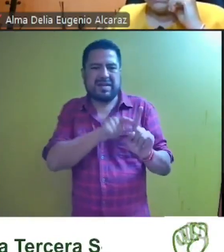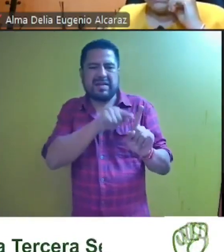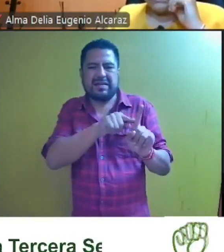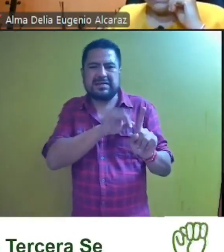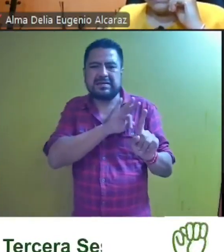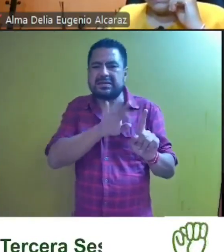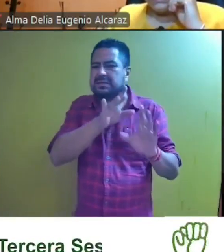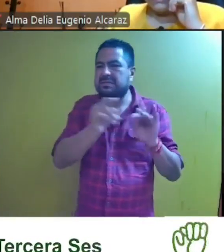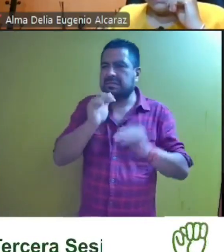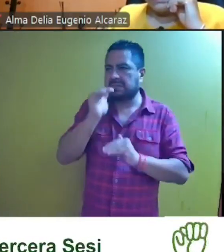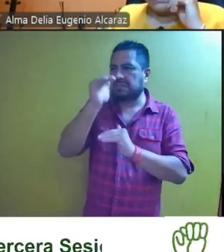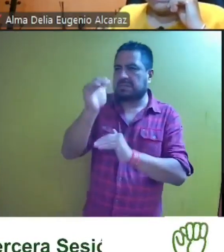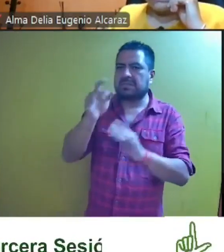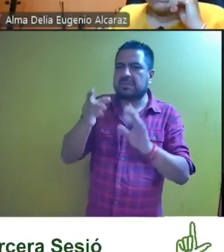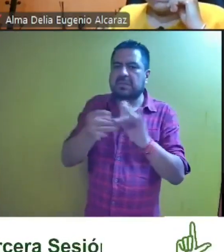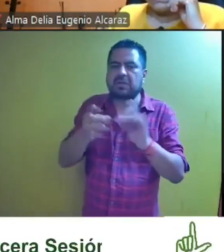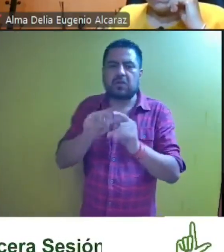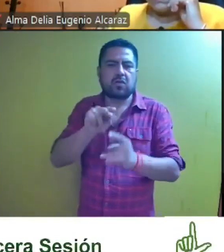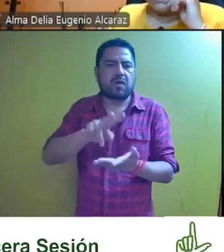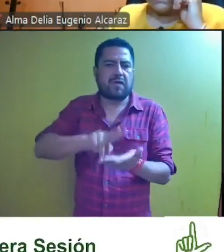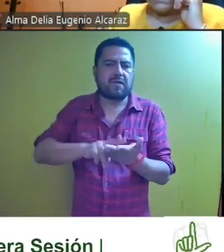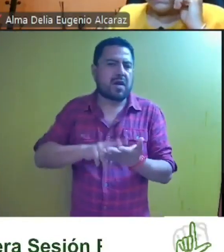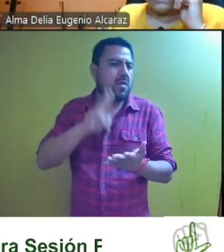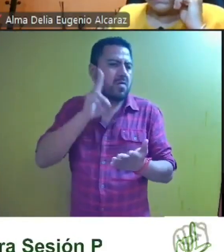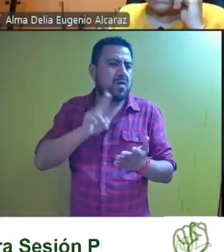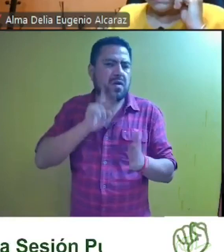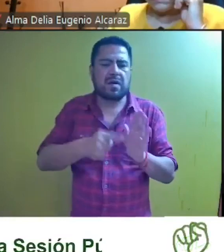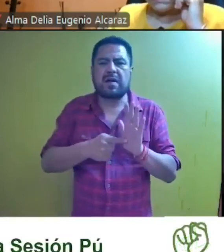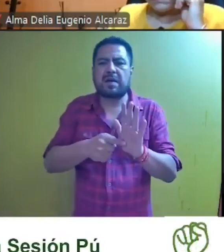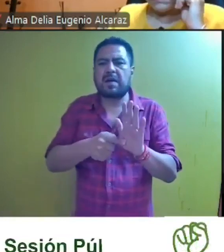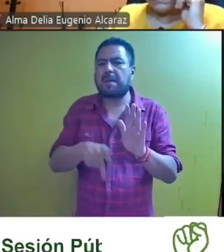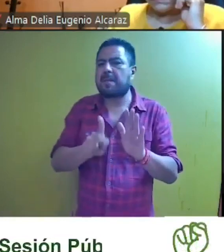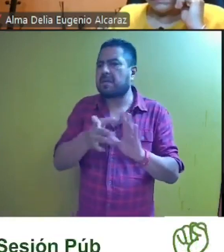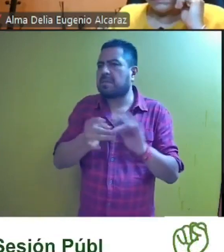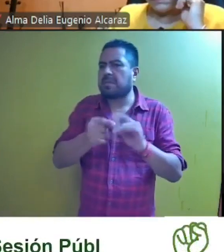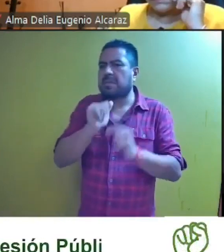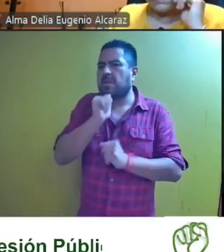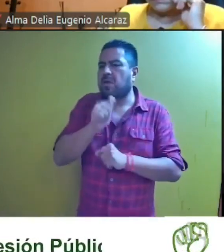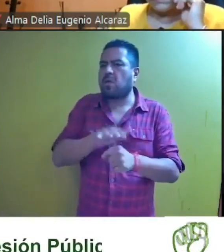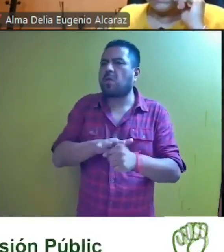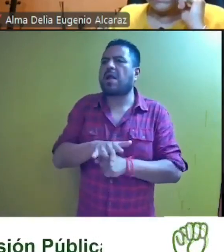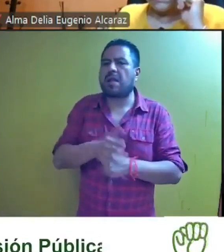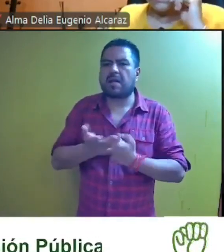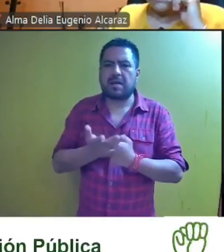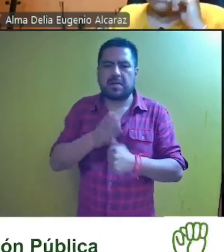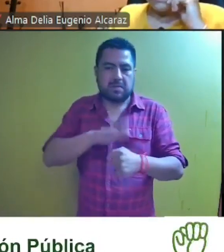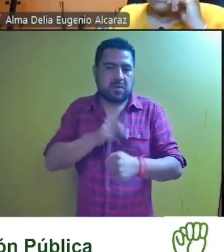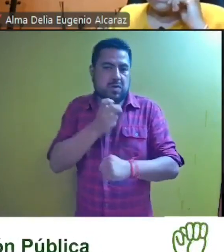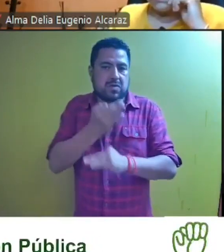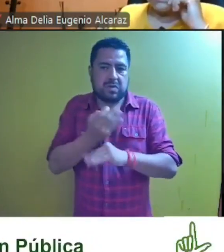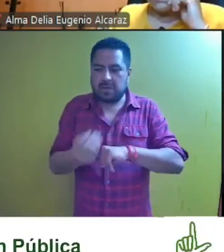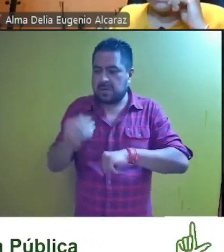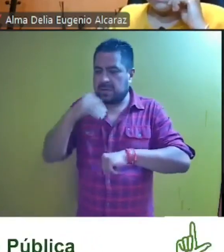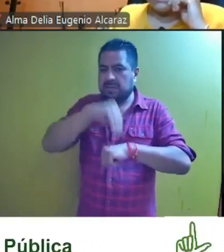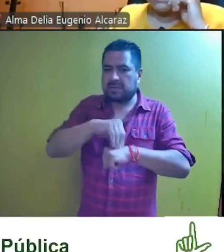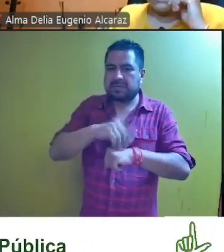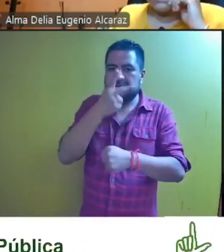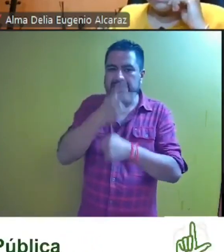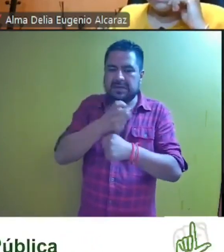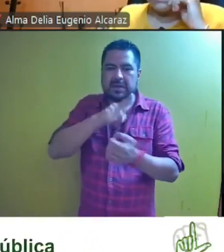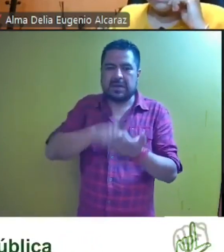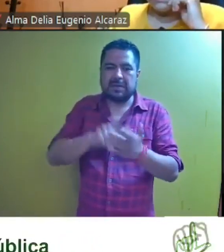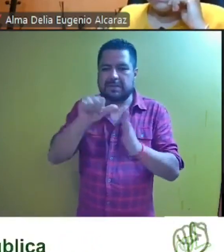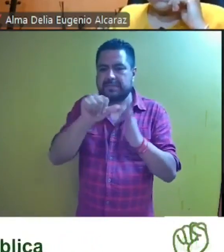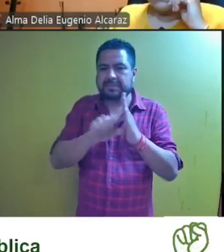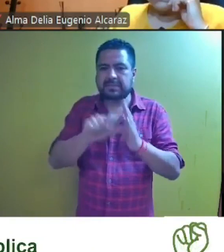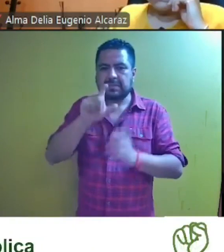precisa se limita a señalar que no se lograron pruebas y circunstancias pero no indica expresamente cuáles por lo que aún aplicando la suplencia de la queja prevista